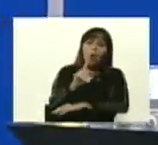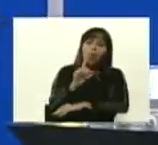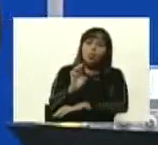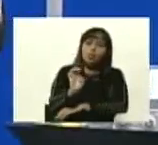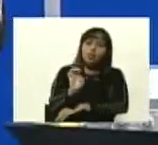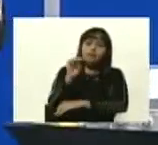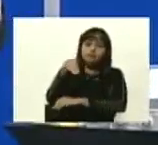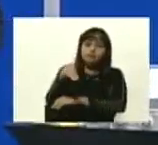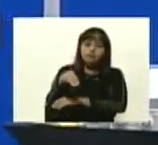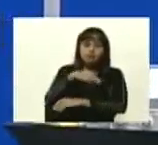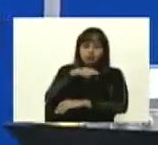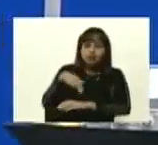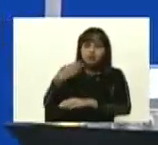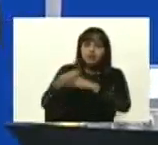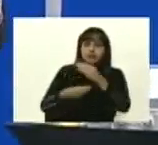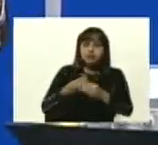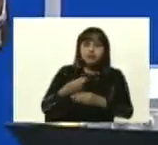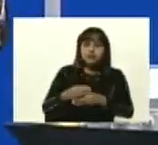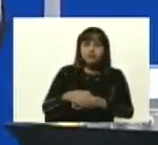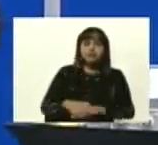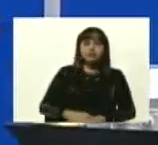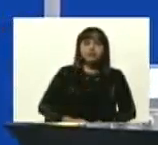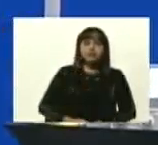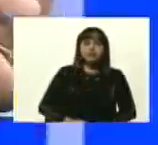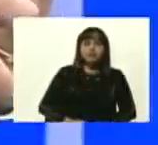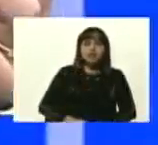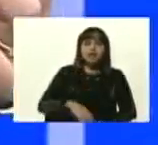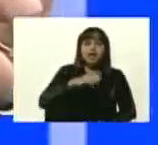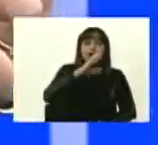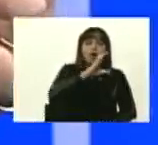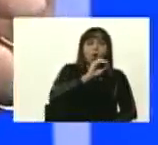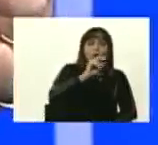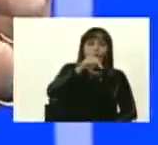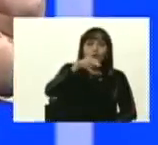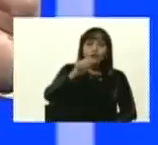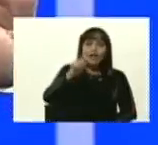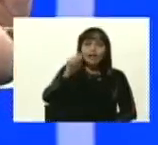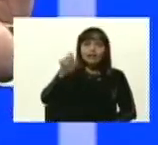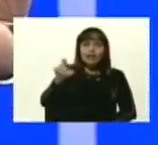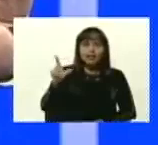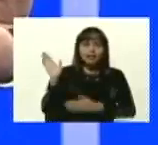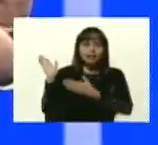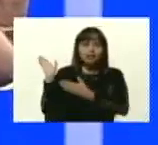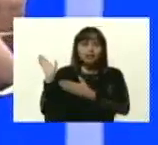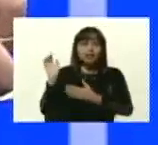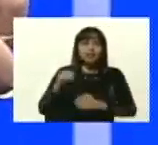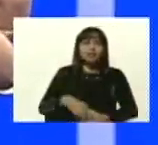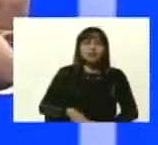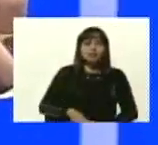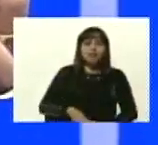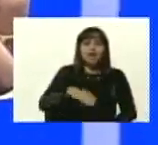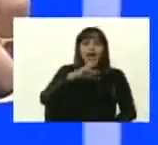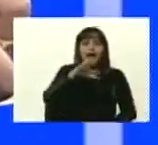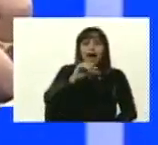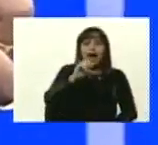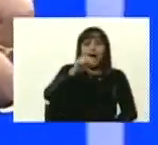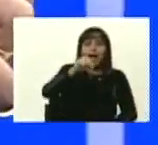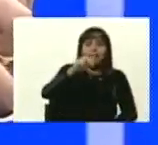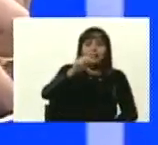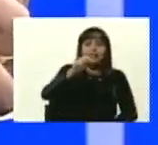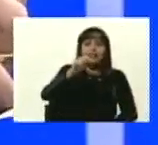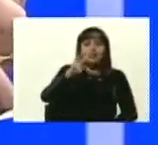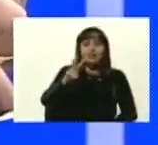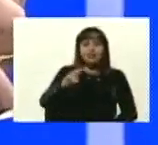cumplir con ATEL, CANTE-B, Móvilnet, a mejorar los